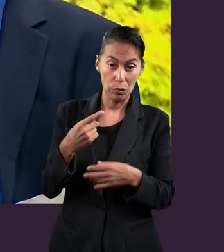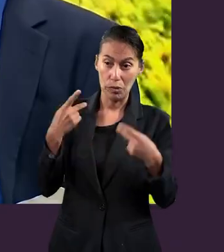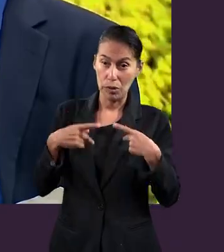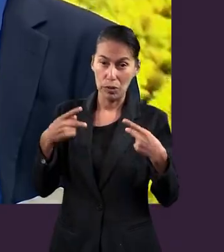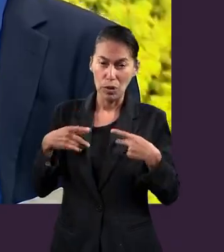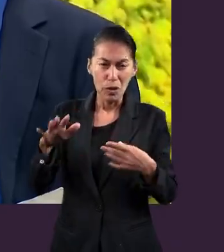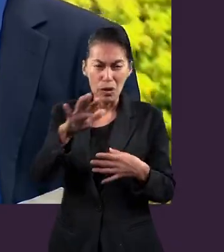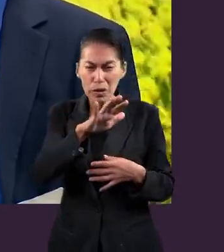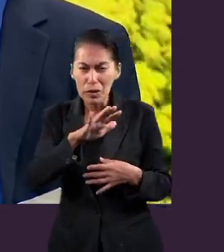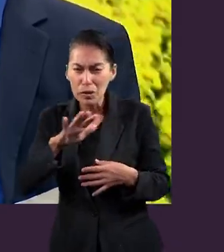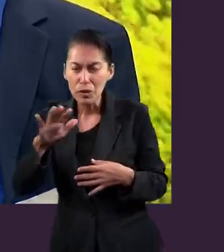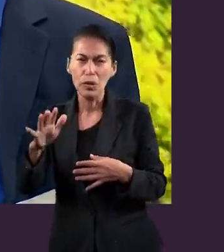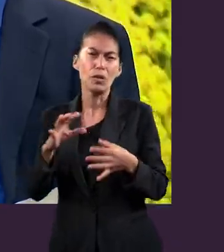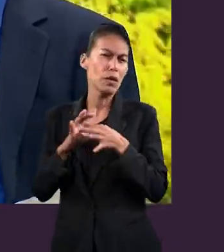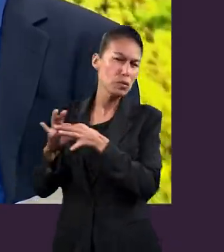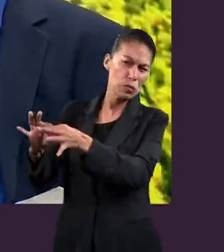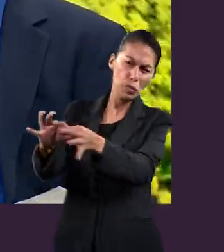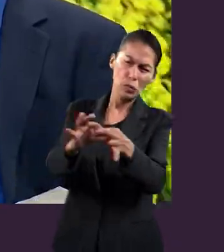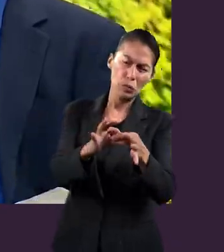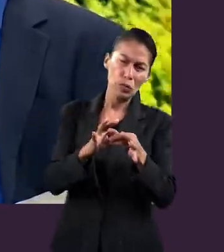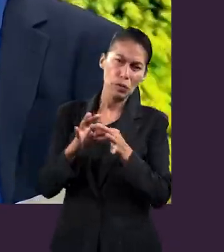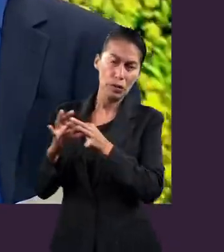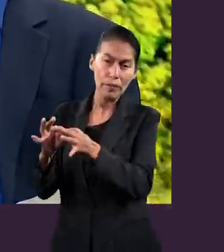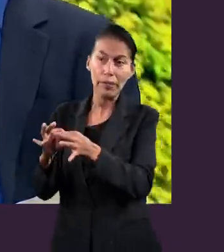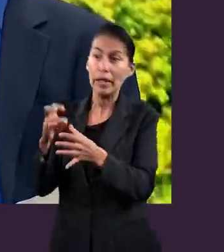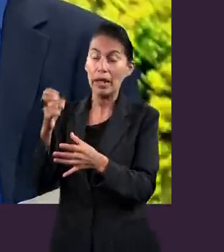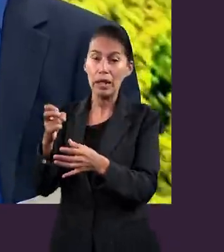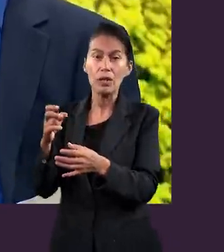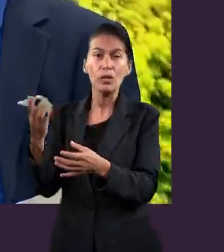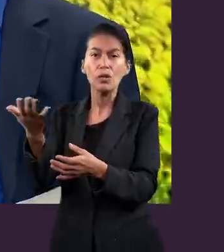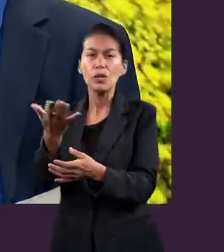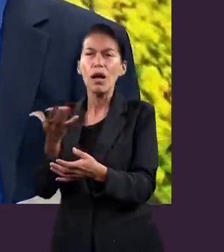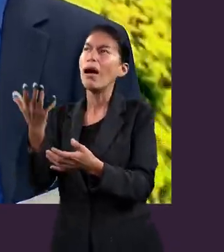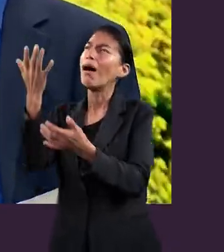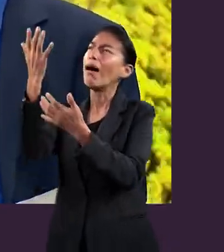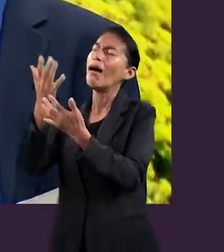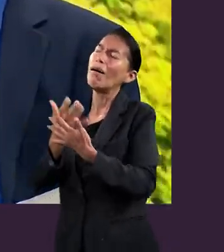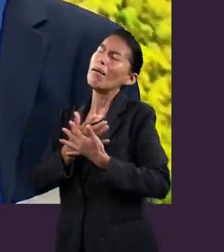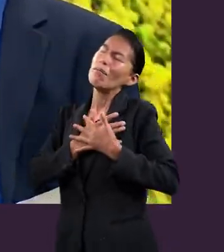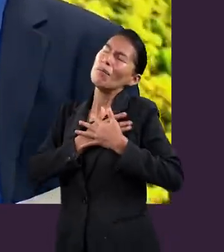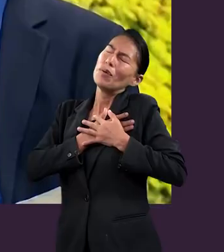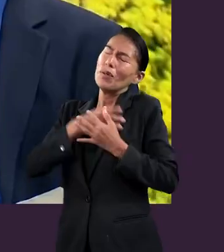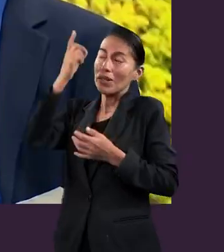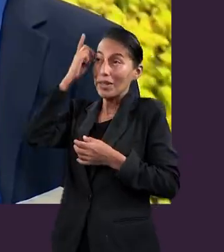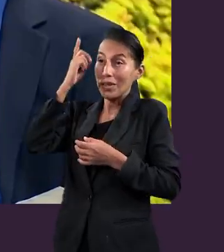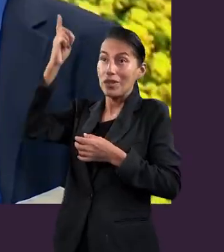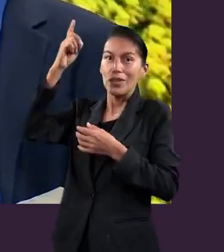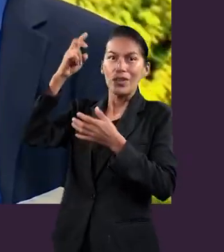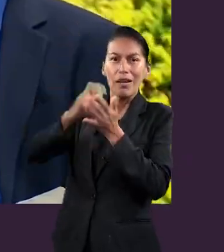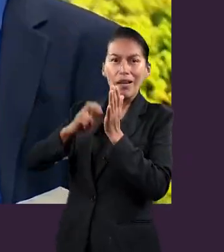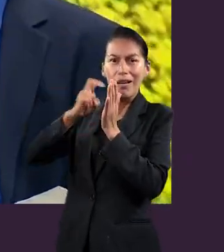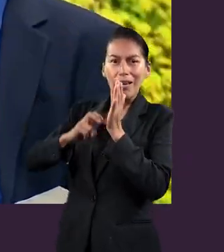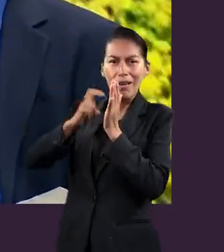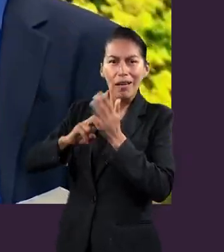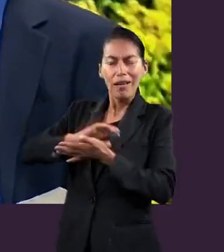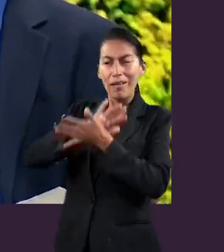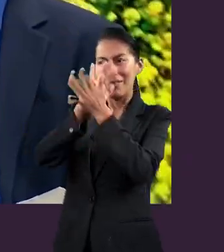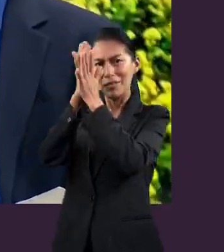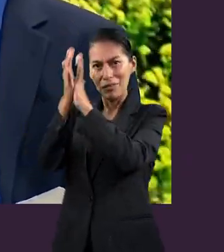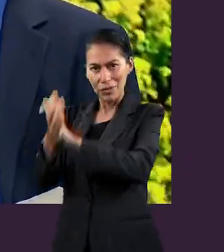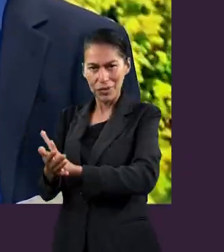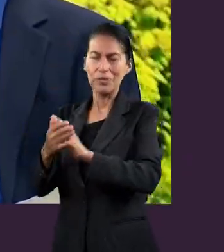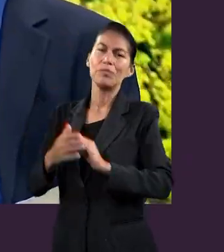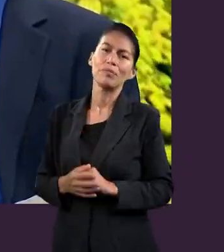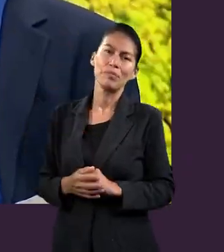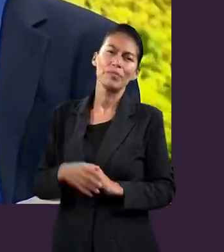relaciones humanas, toda nuestra convivencia social, está determinada por el poder transformador de Cristo